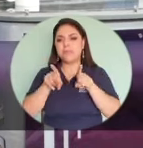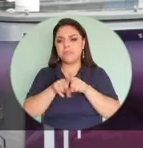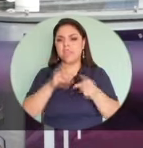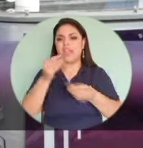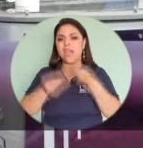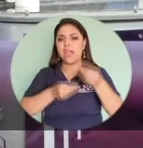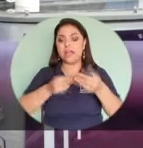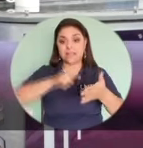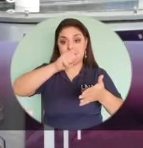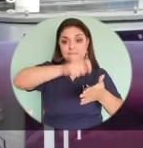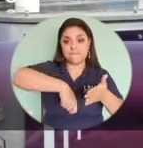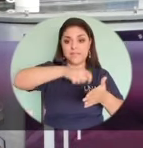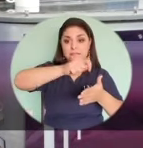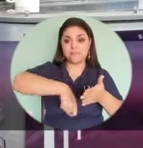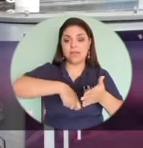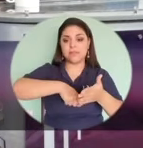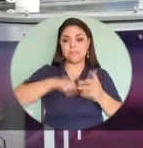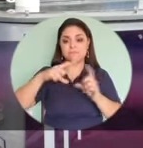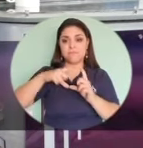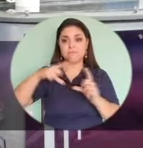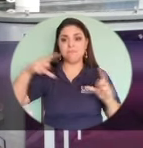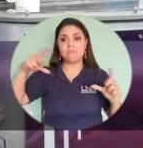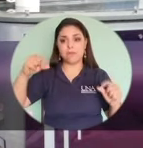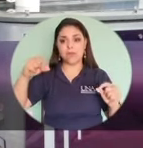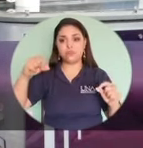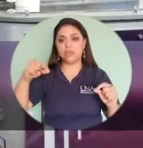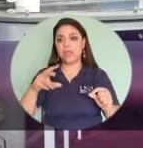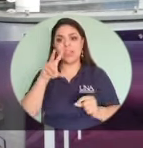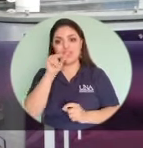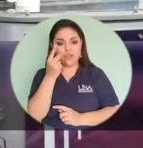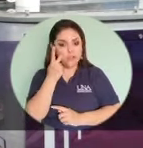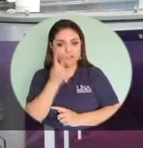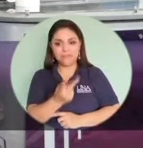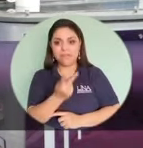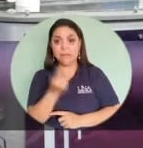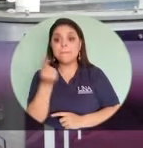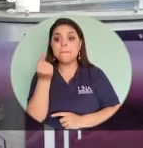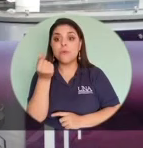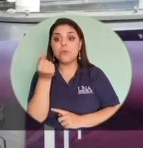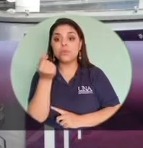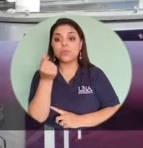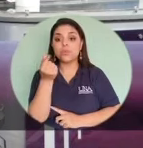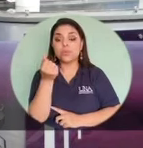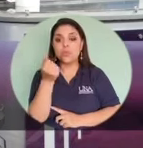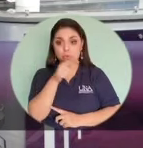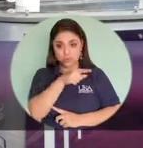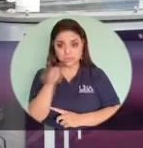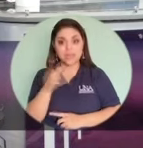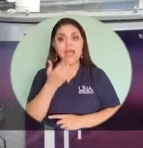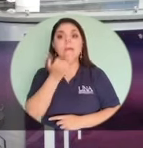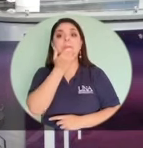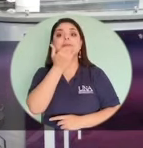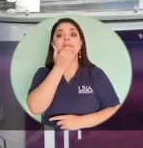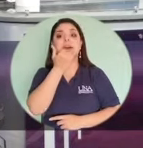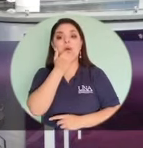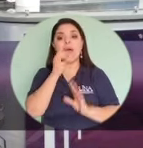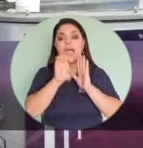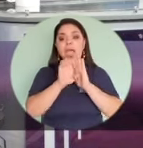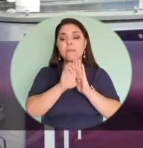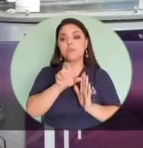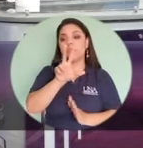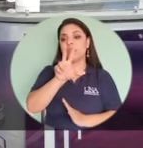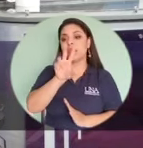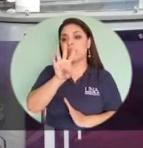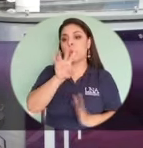firmar los vouchers de las transacciones, de las compras y no se fija en el monto. ¿A cuánto no les han pasado que